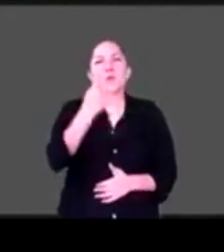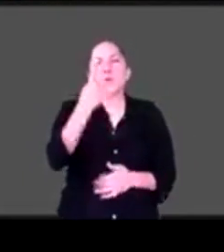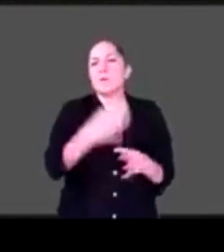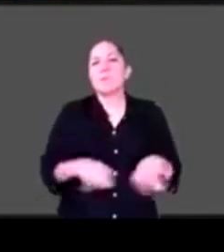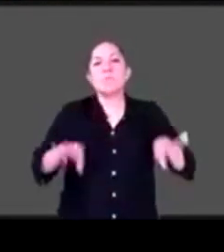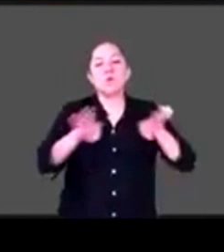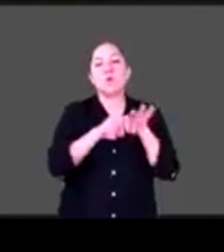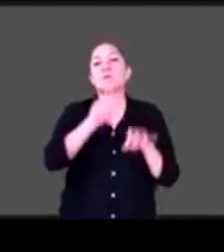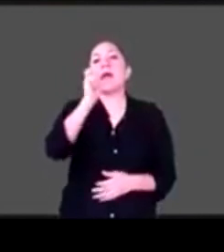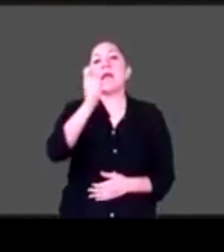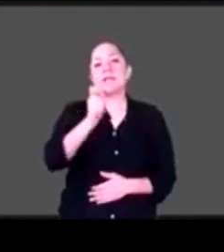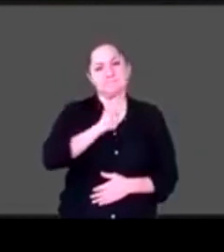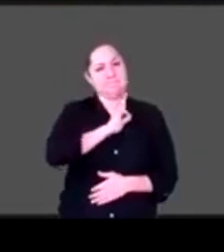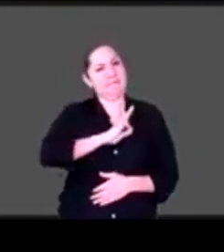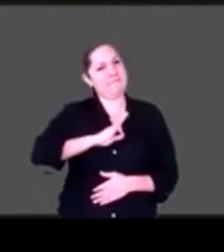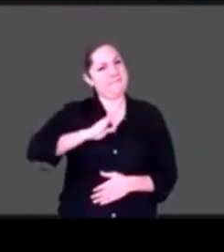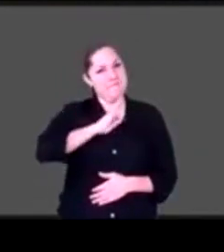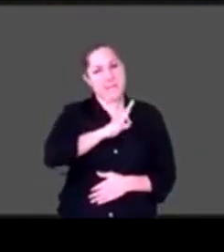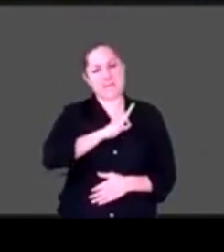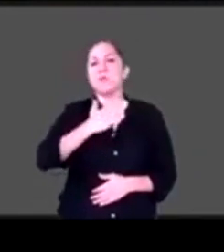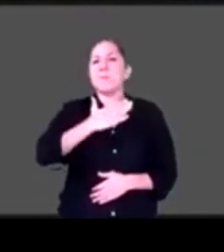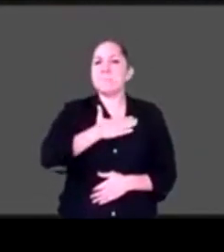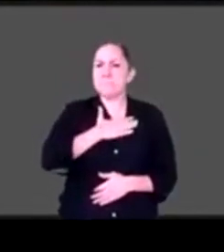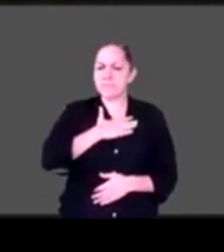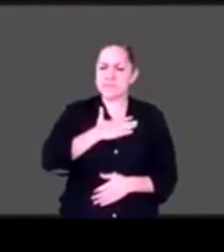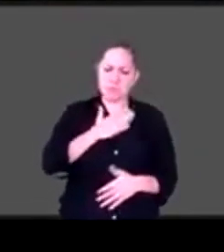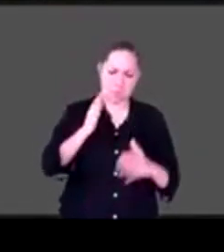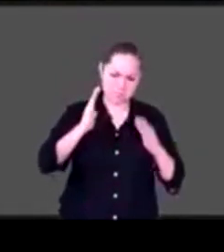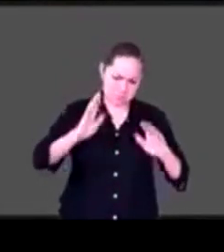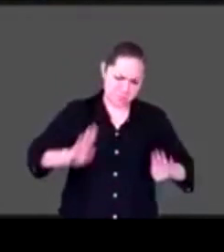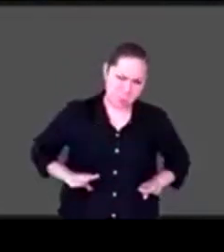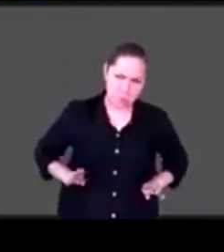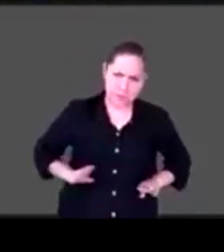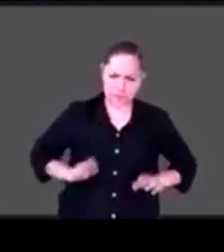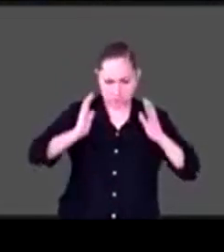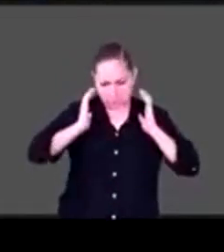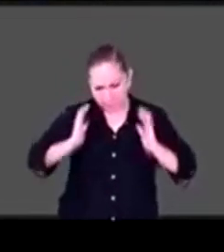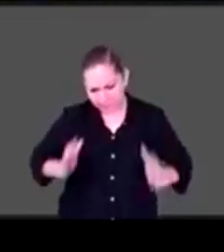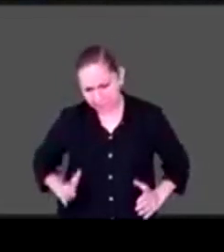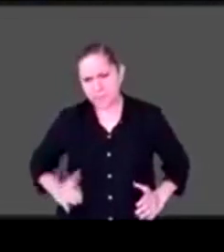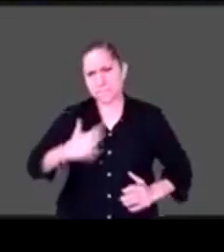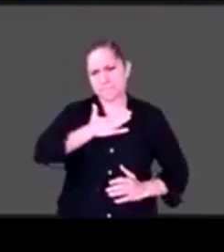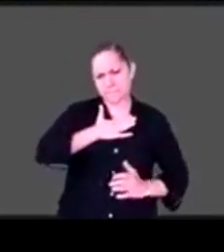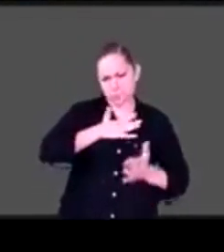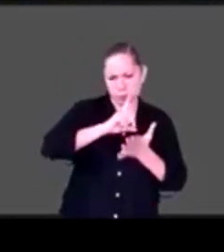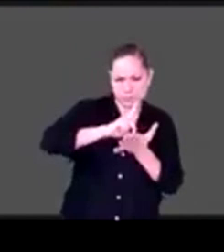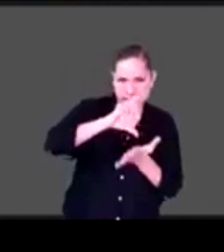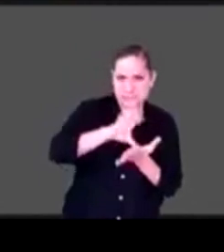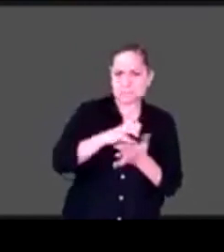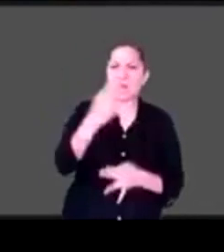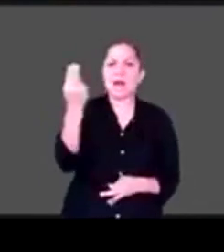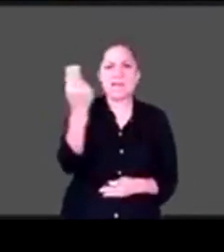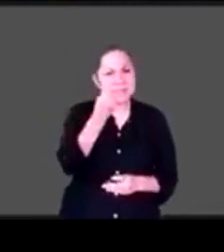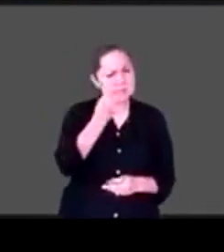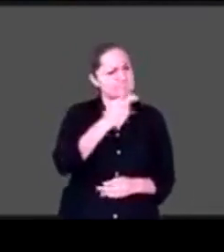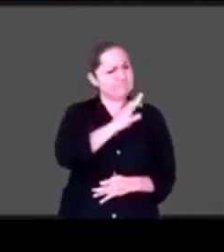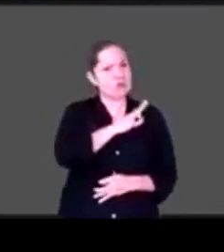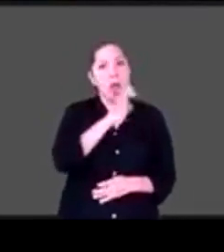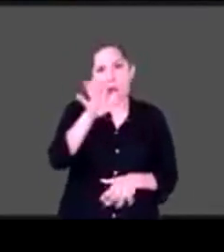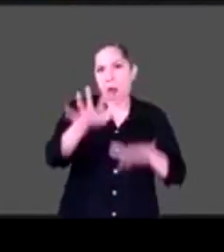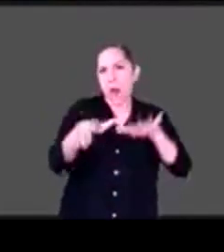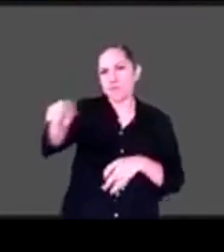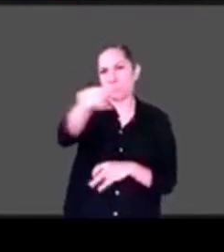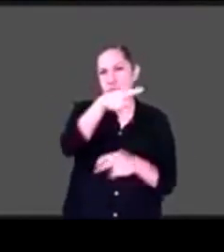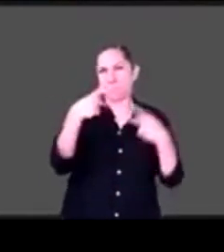con mi discapacidad. Y esto lo digo porque mucha gente que seguramente nos está viendo se preguntará, ¿se puede ser feliz con una discapacidad?